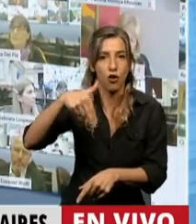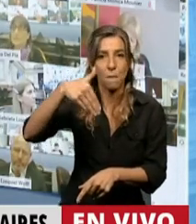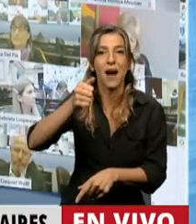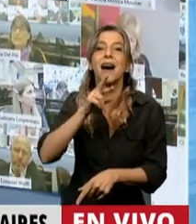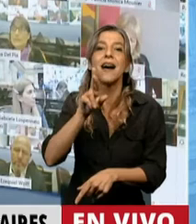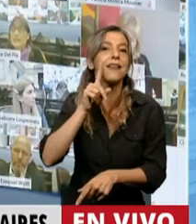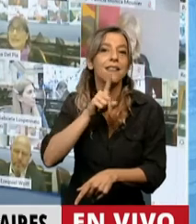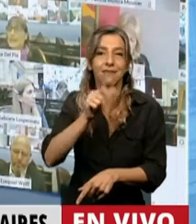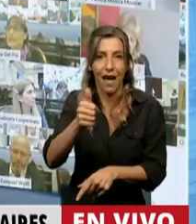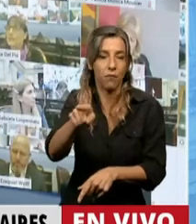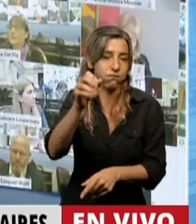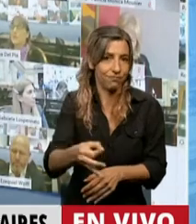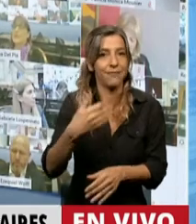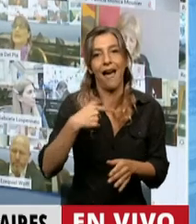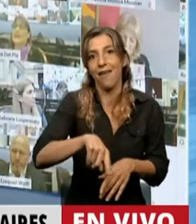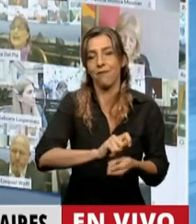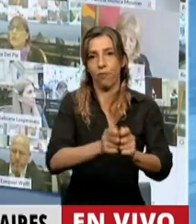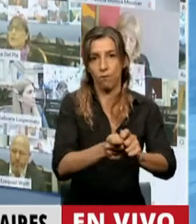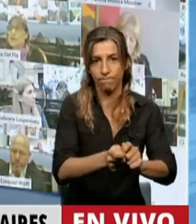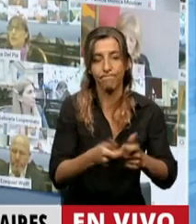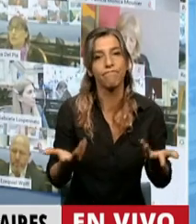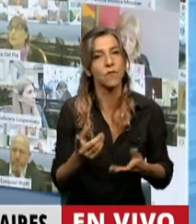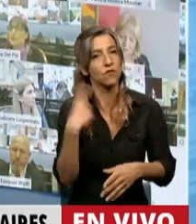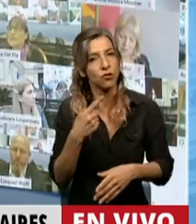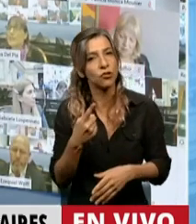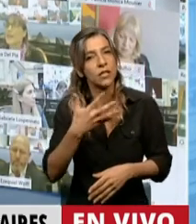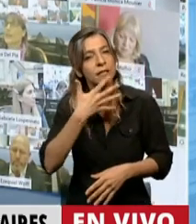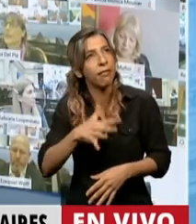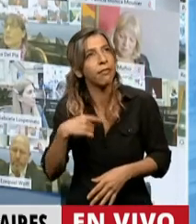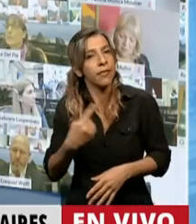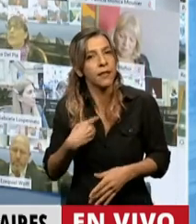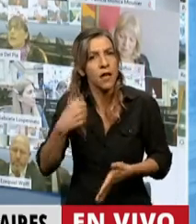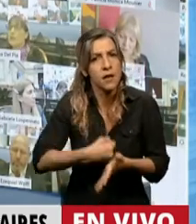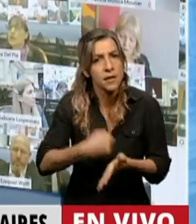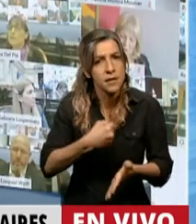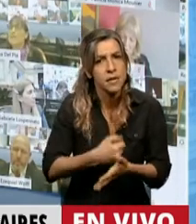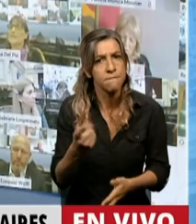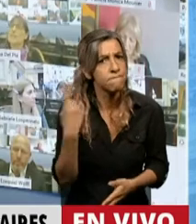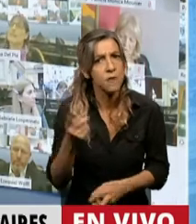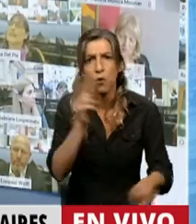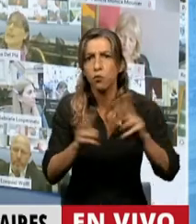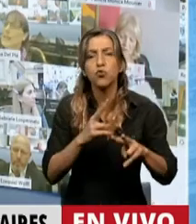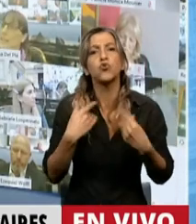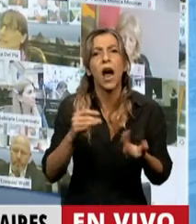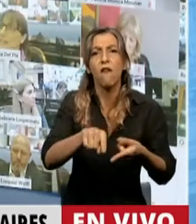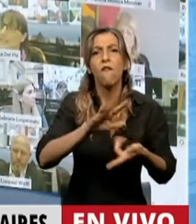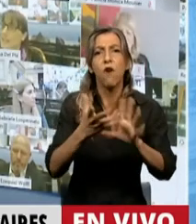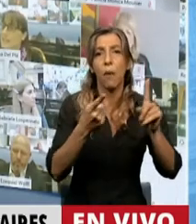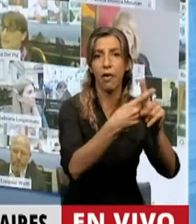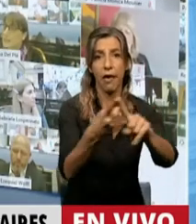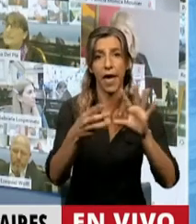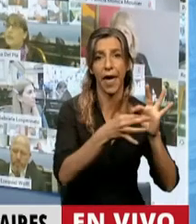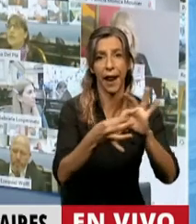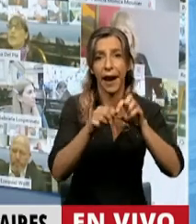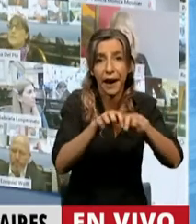claro que la lucha contra este flagelo implica no solamente desmantelar las redes de trata, sino que una